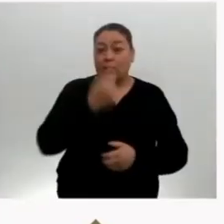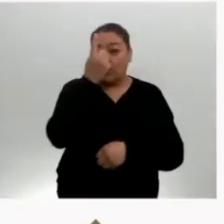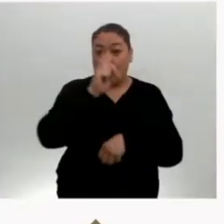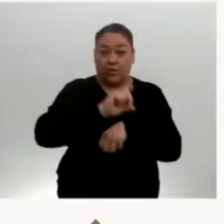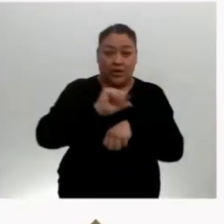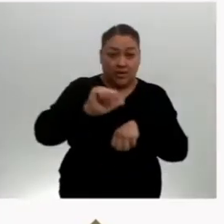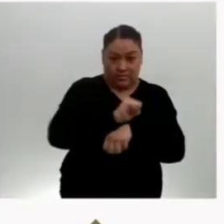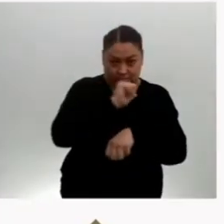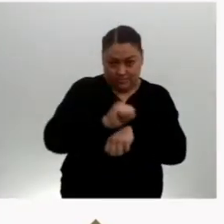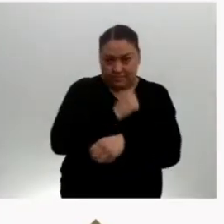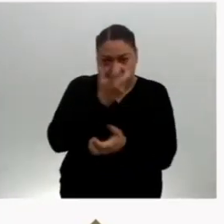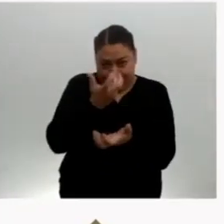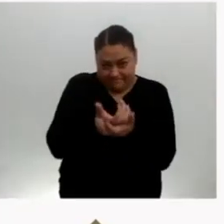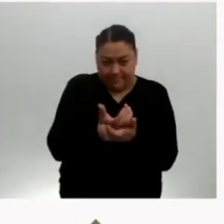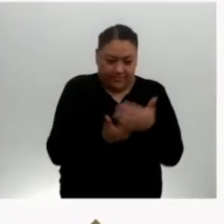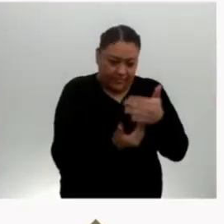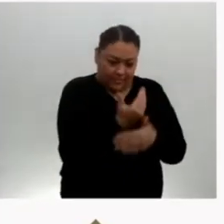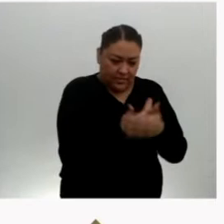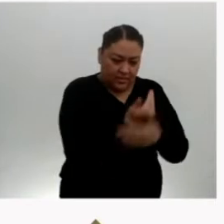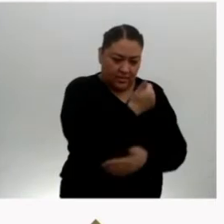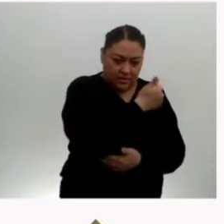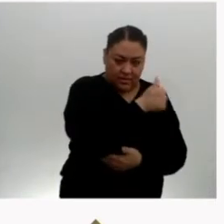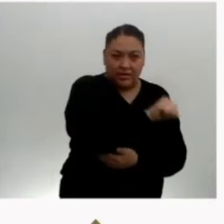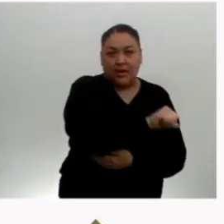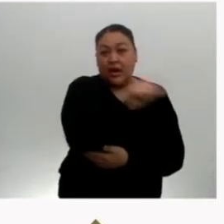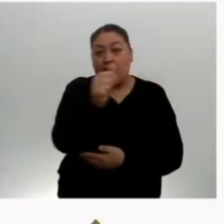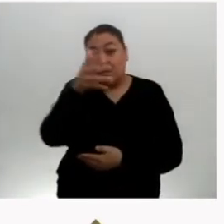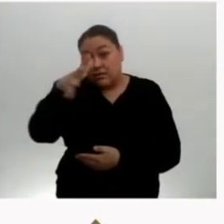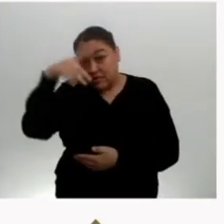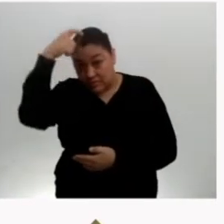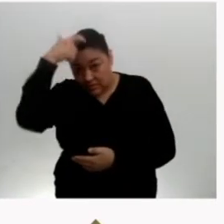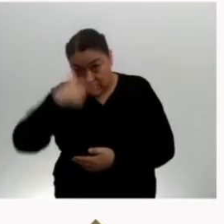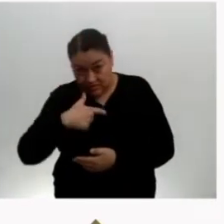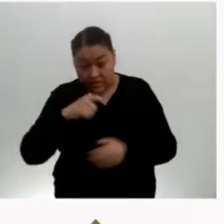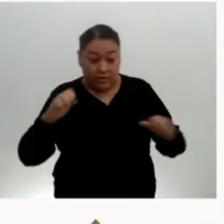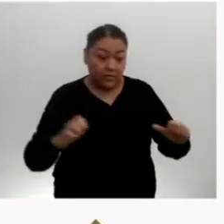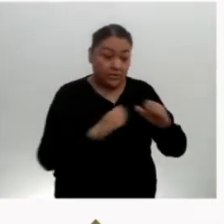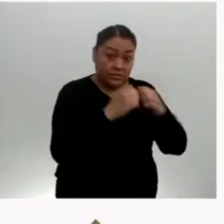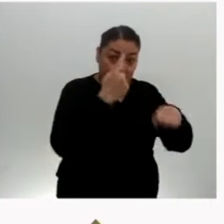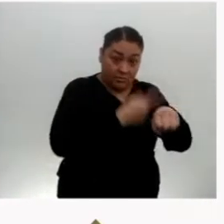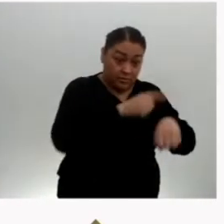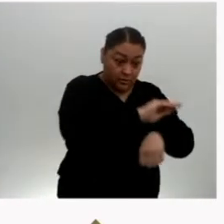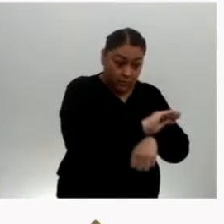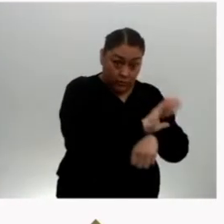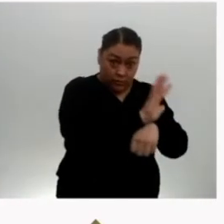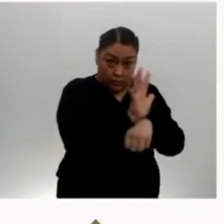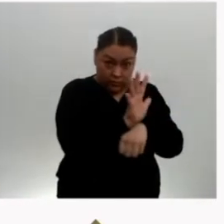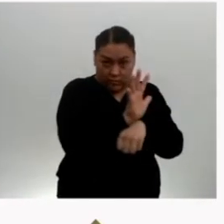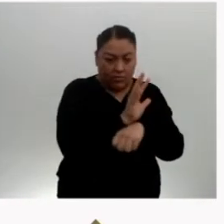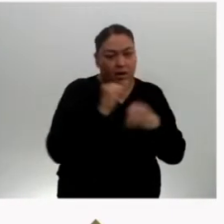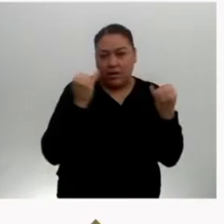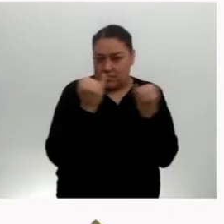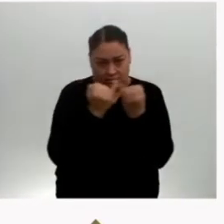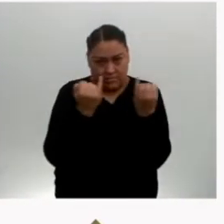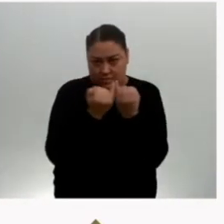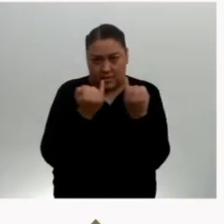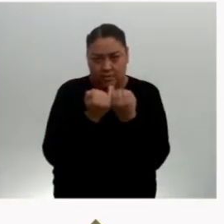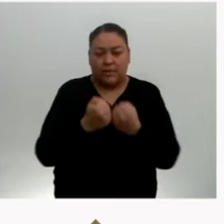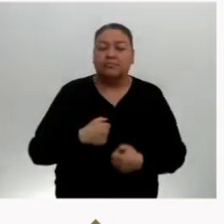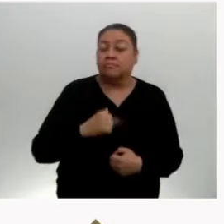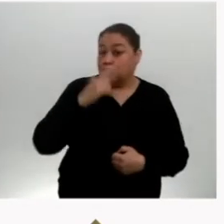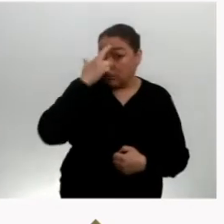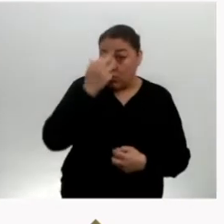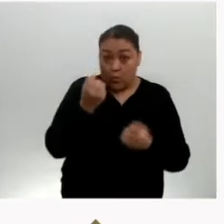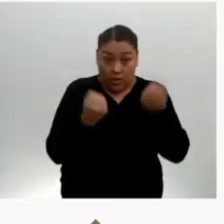El programa Hoy no Circula se aplicará de las 6 a 22 horas únicamente durante el tiempo de la contingencia